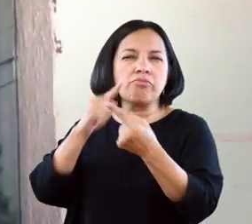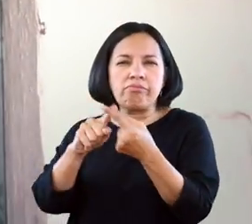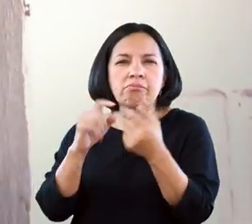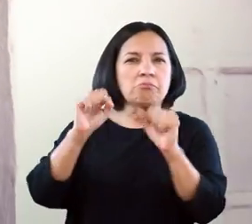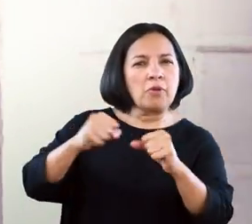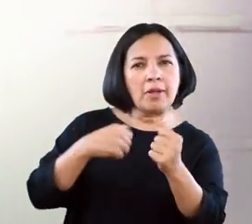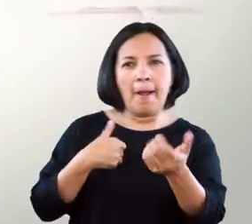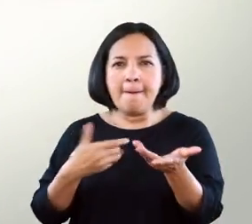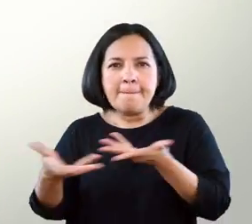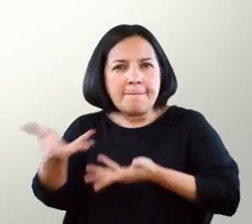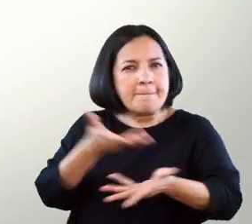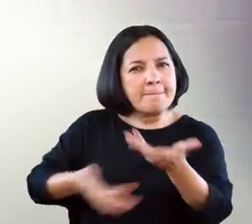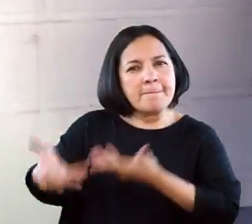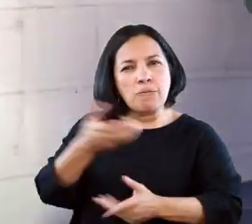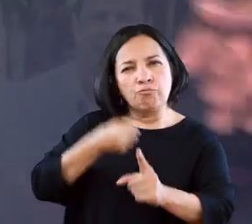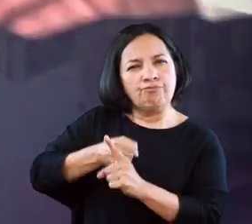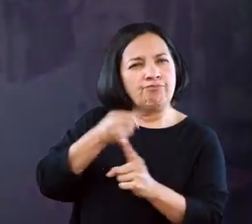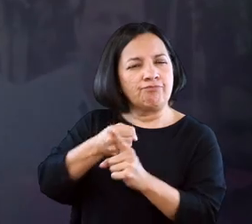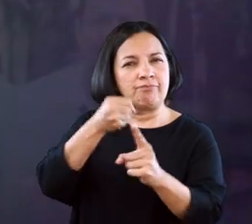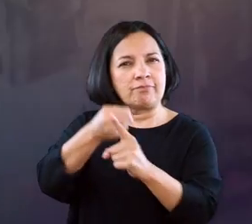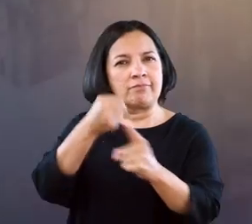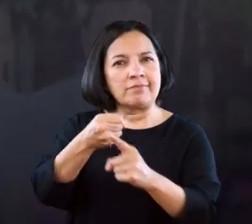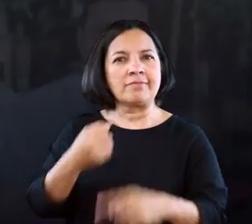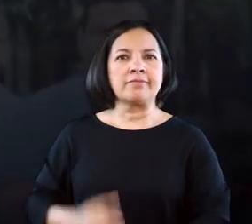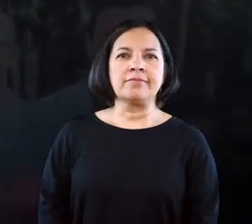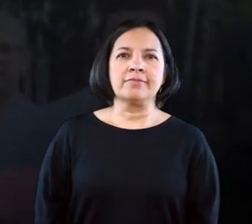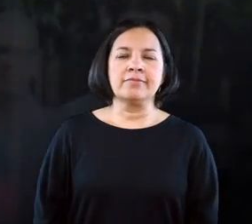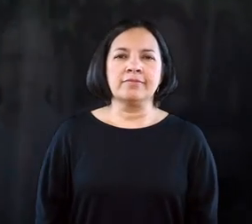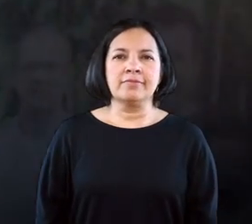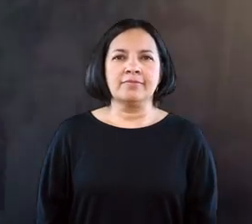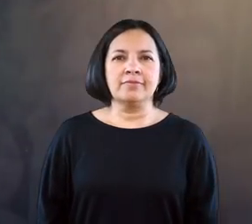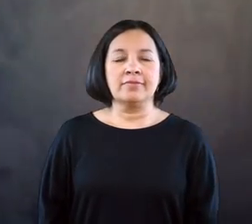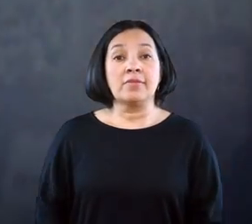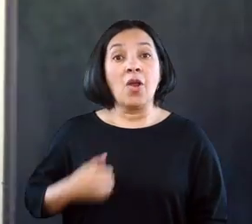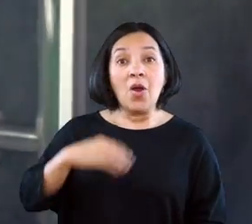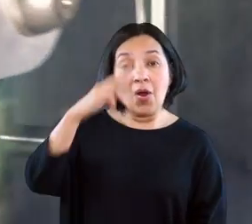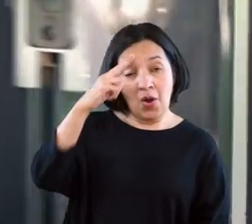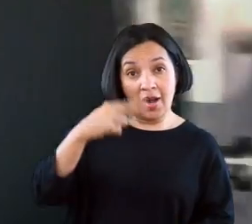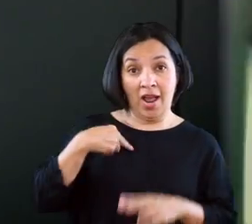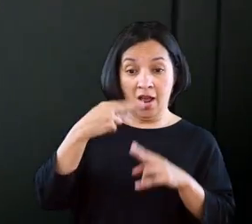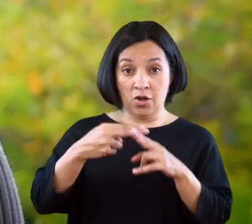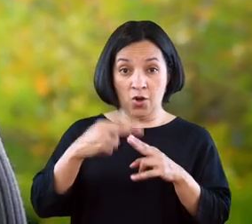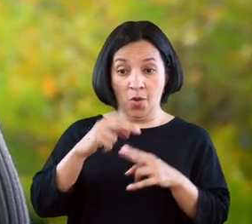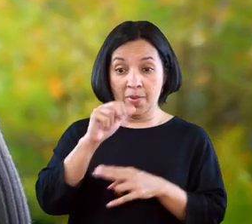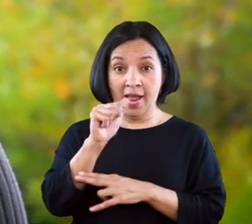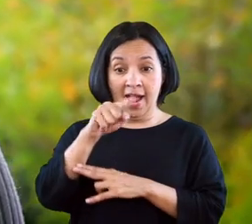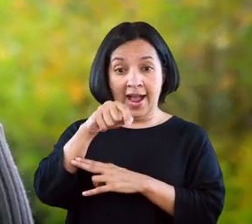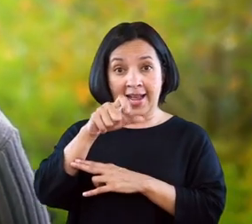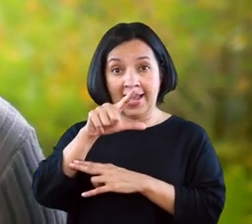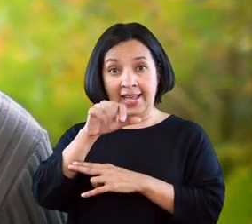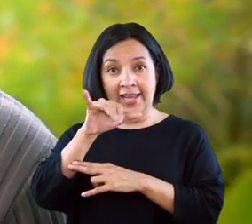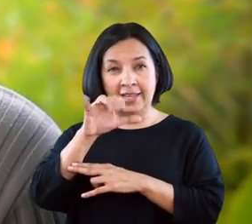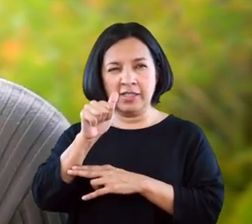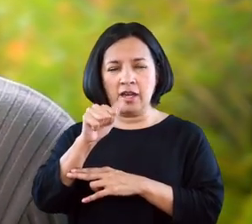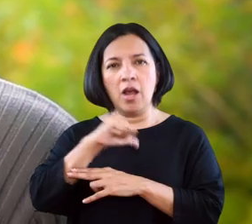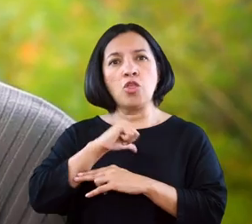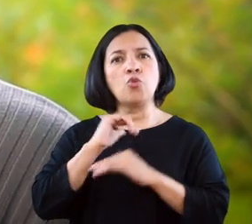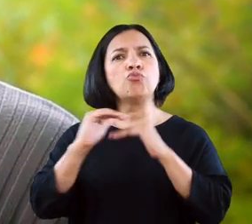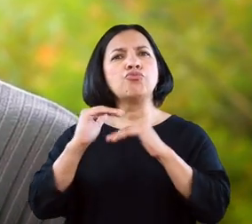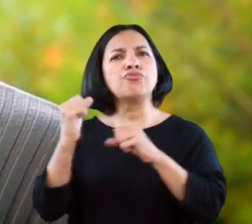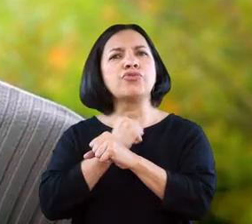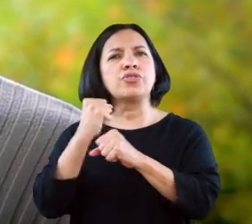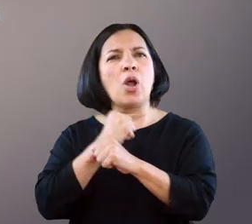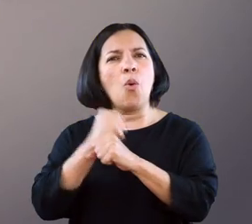ellos a cumplir también su propósito cumpliendo el propósito organizacional. Hola, mi nombre es Angélica